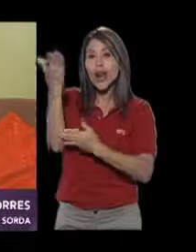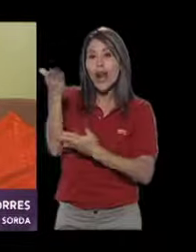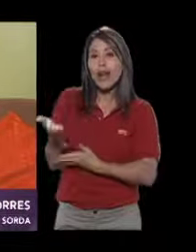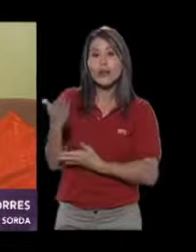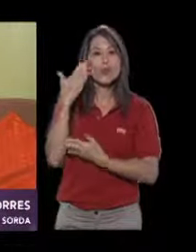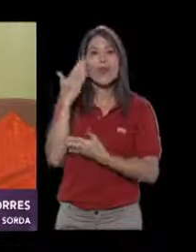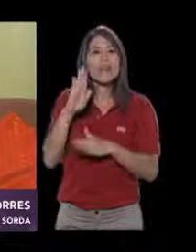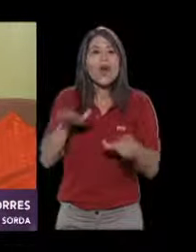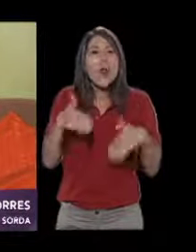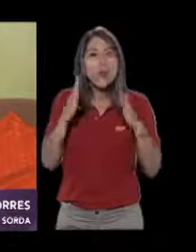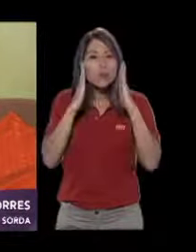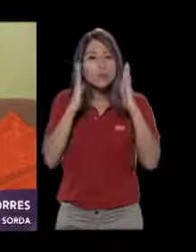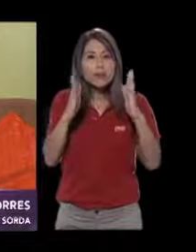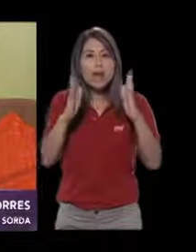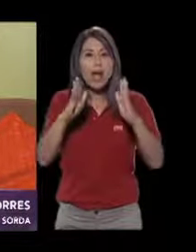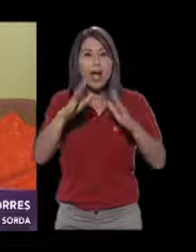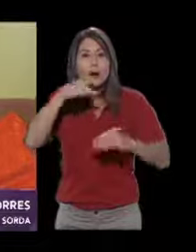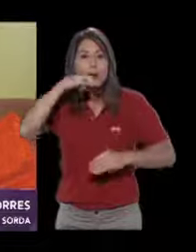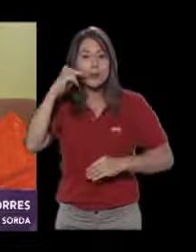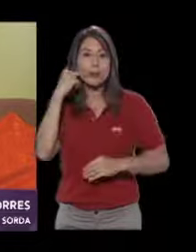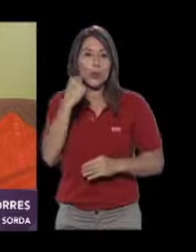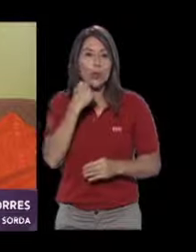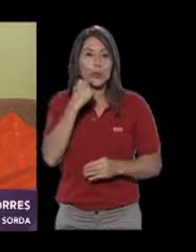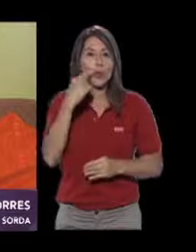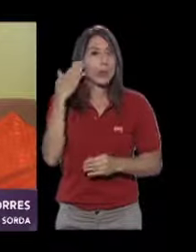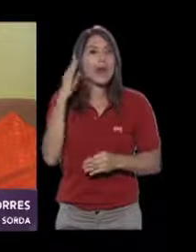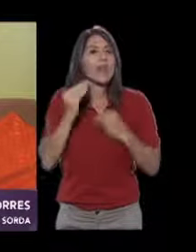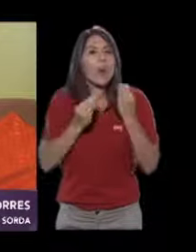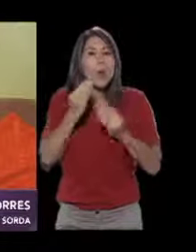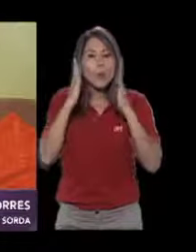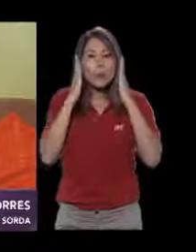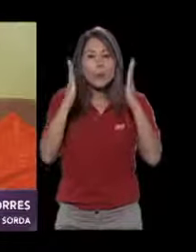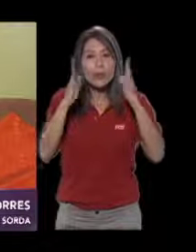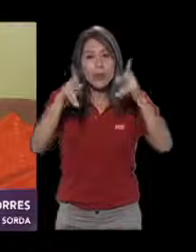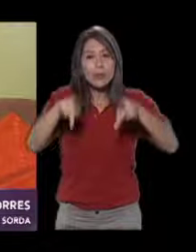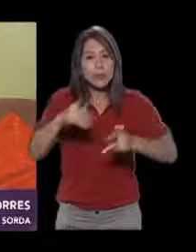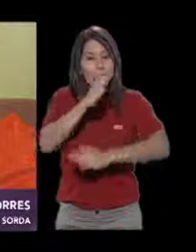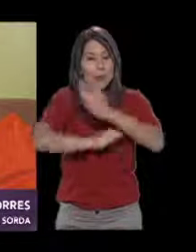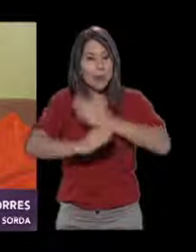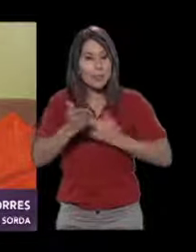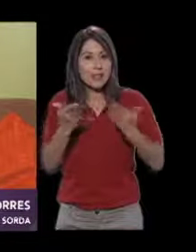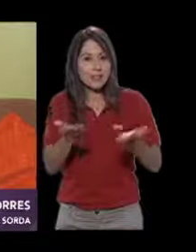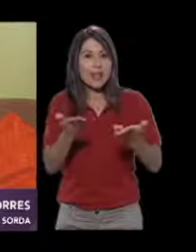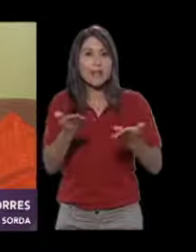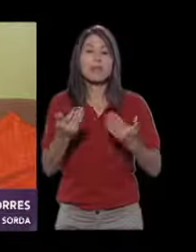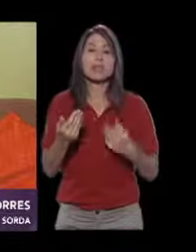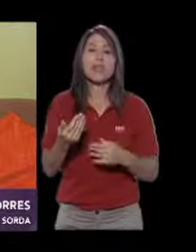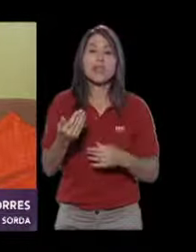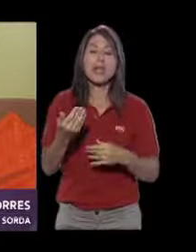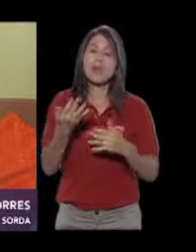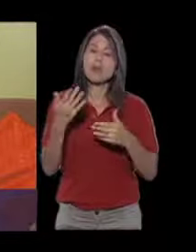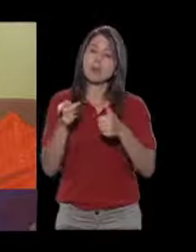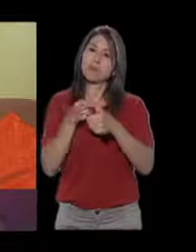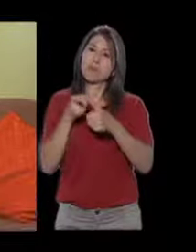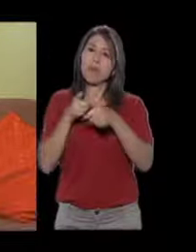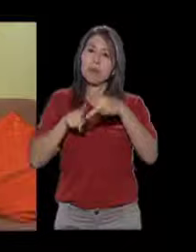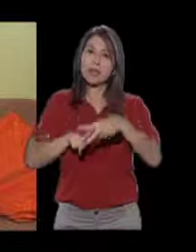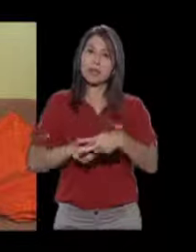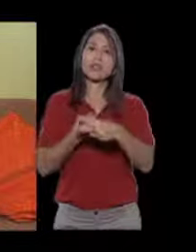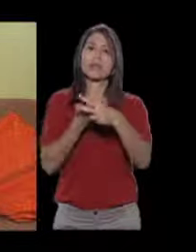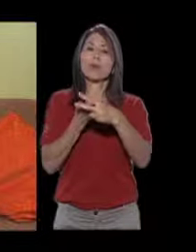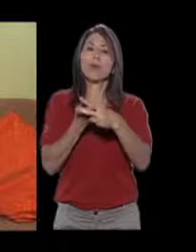La profesora no sabía cómo tratar con el sorda, con una persona discapacitada más que todo. Y